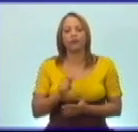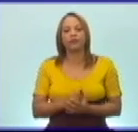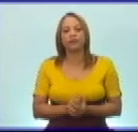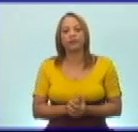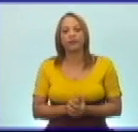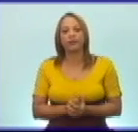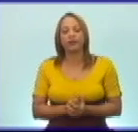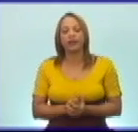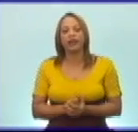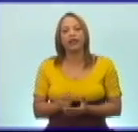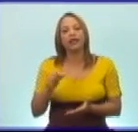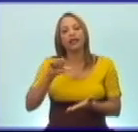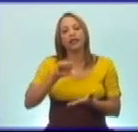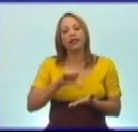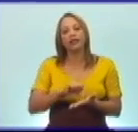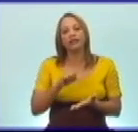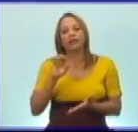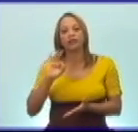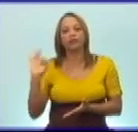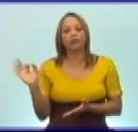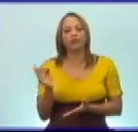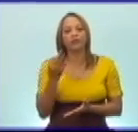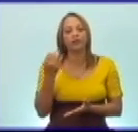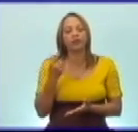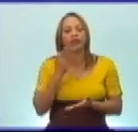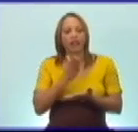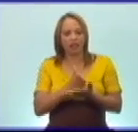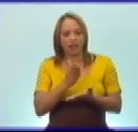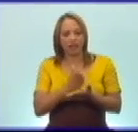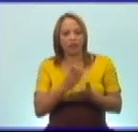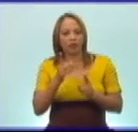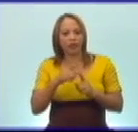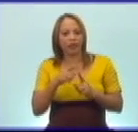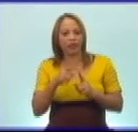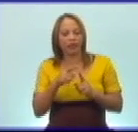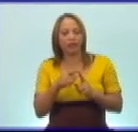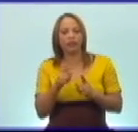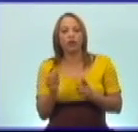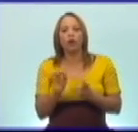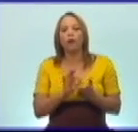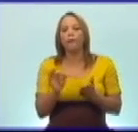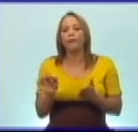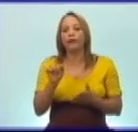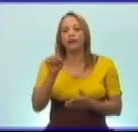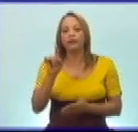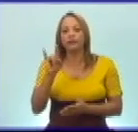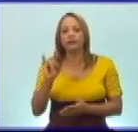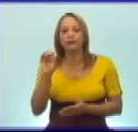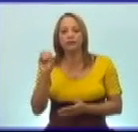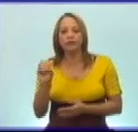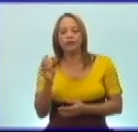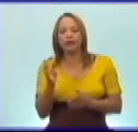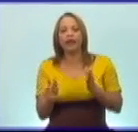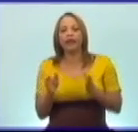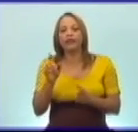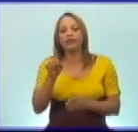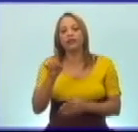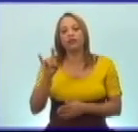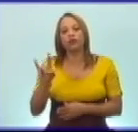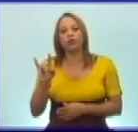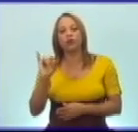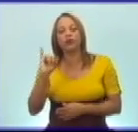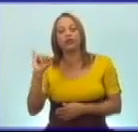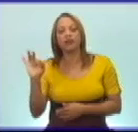los centros del perfeccionamiento, esos contenidos están en el libro de texto entre las páginas